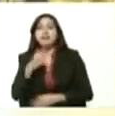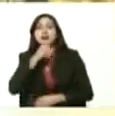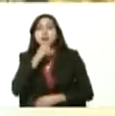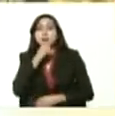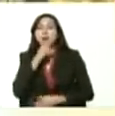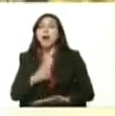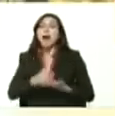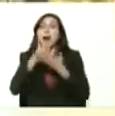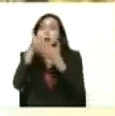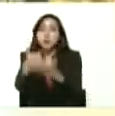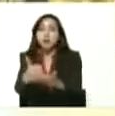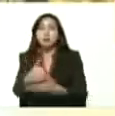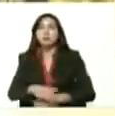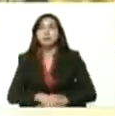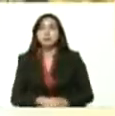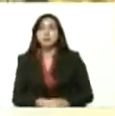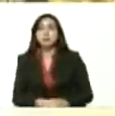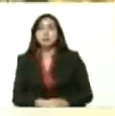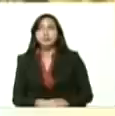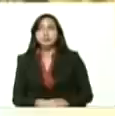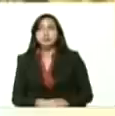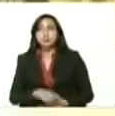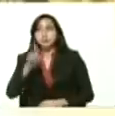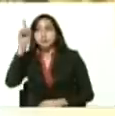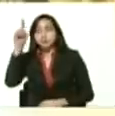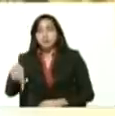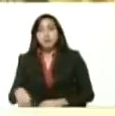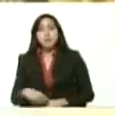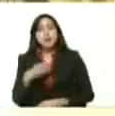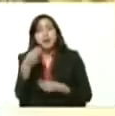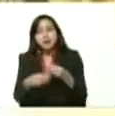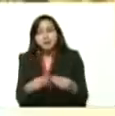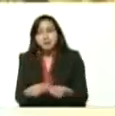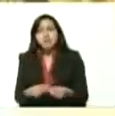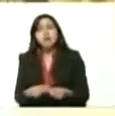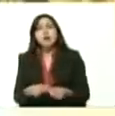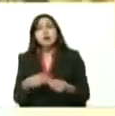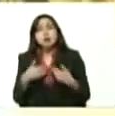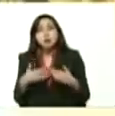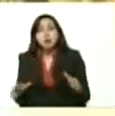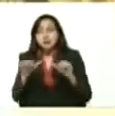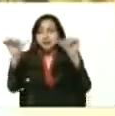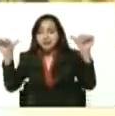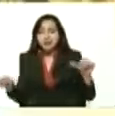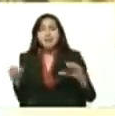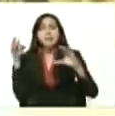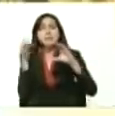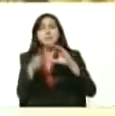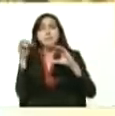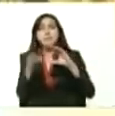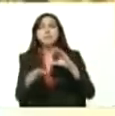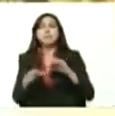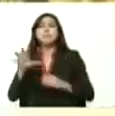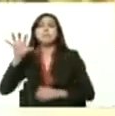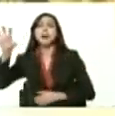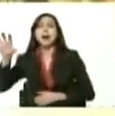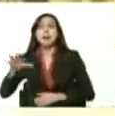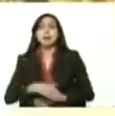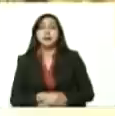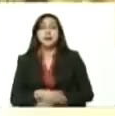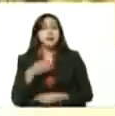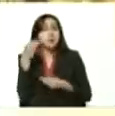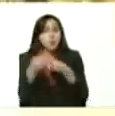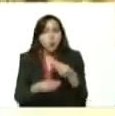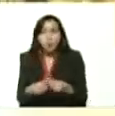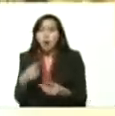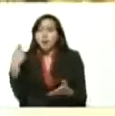todo para esto ha servido mucho también el sistema patria el sistema patria es un sistema de economía digital